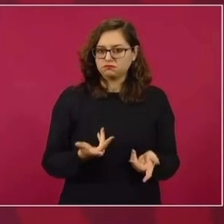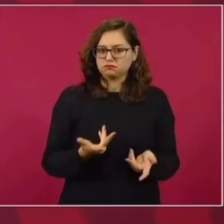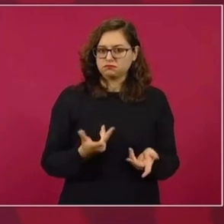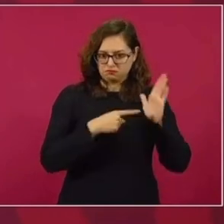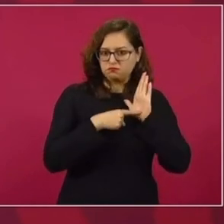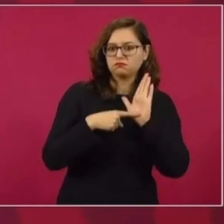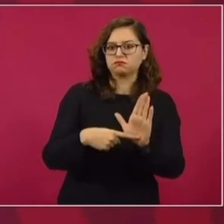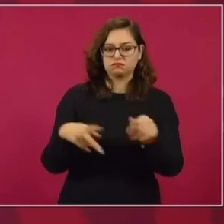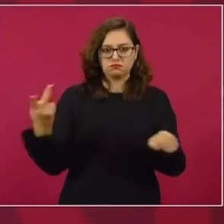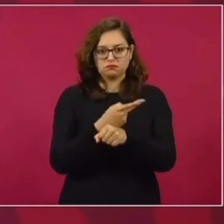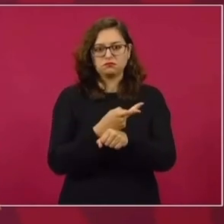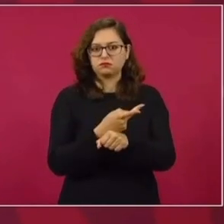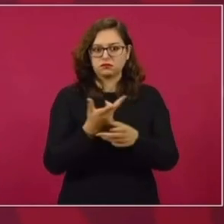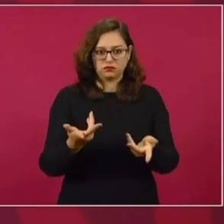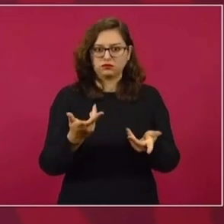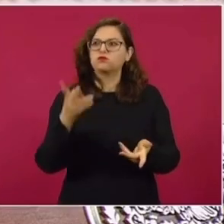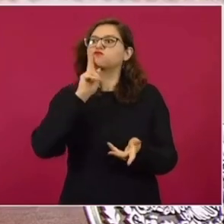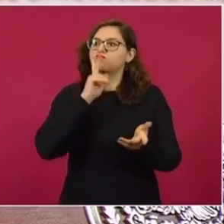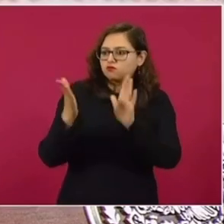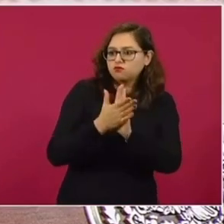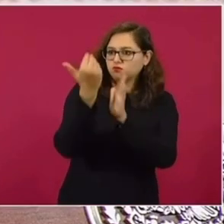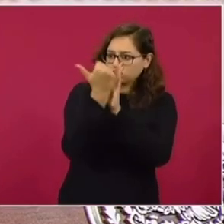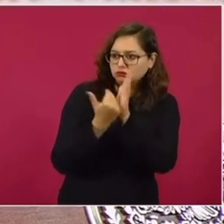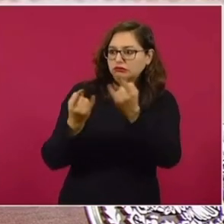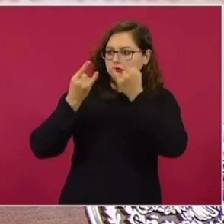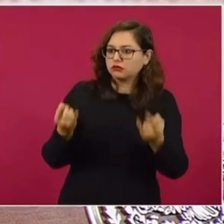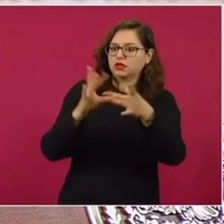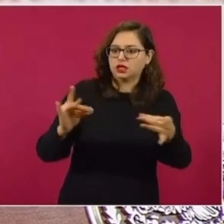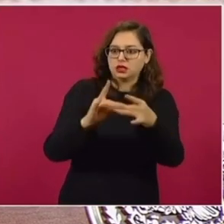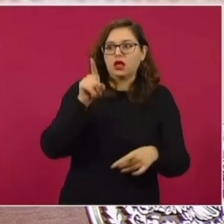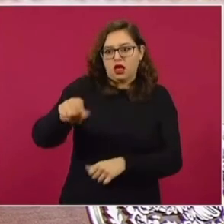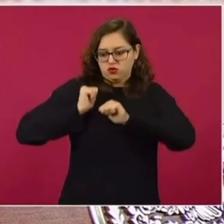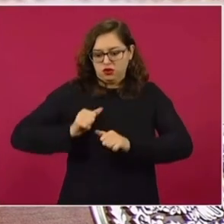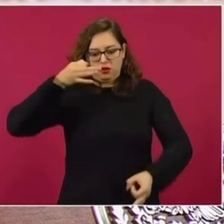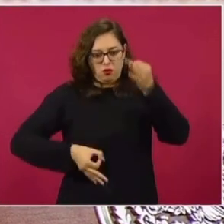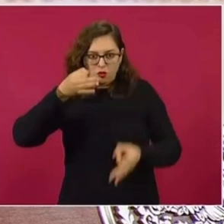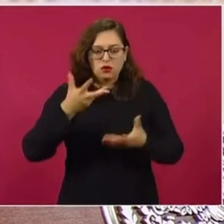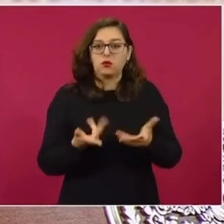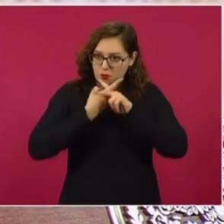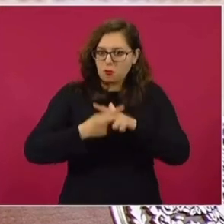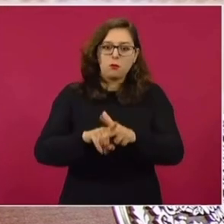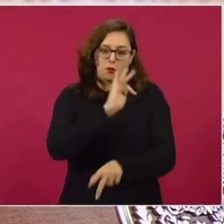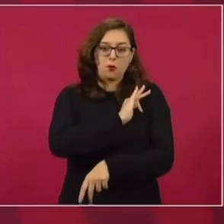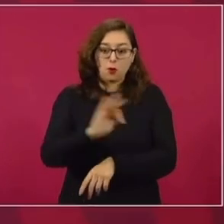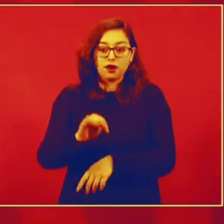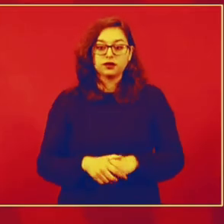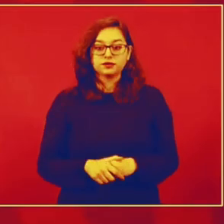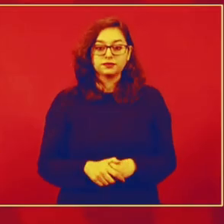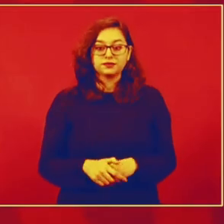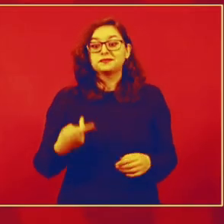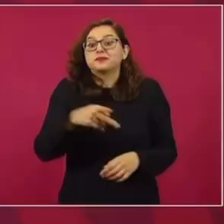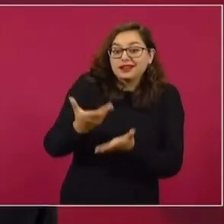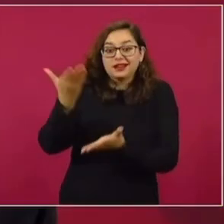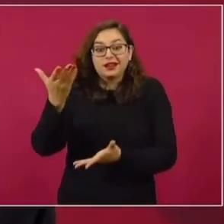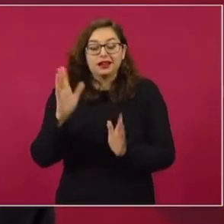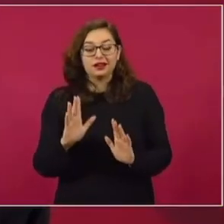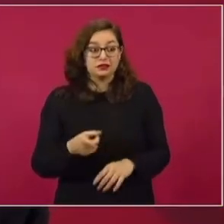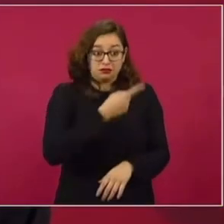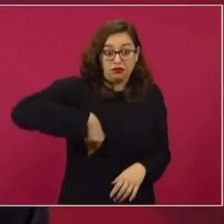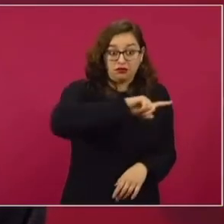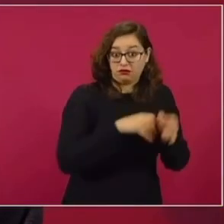señalar lo que sufrieron, padecieron y la autoridad competente tiene que resolver, pero no juicios sumarios,